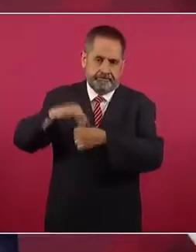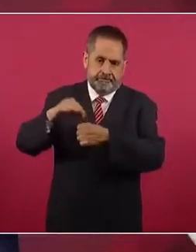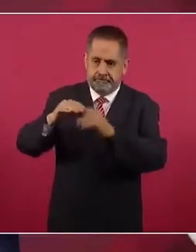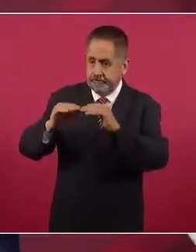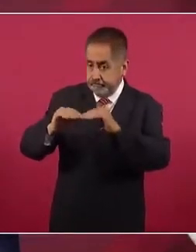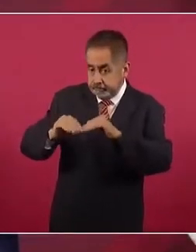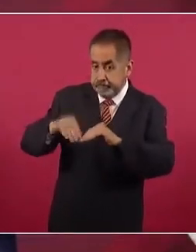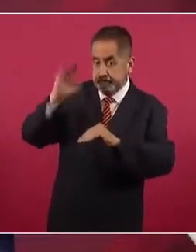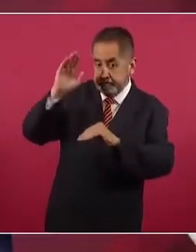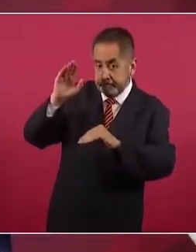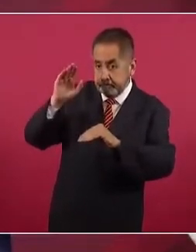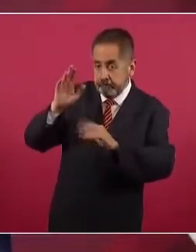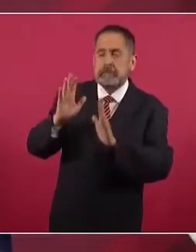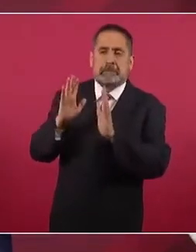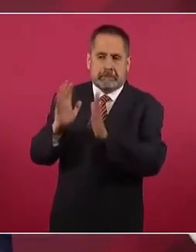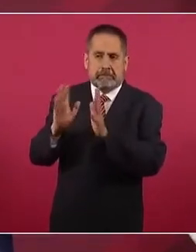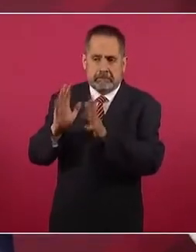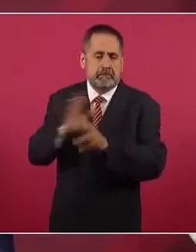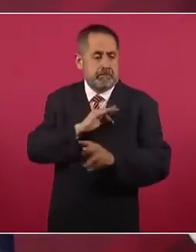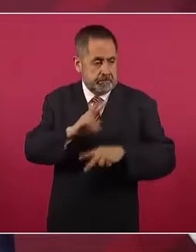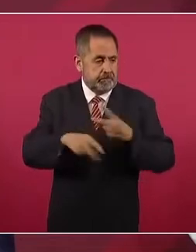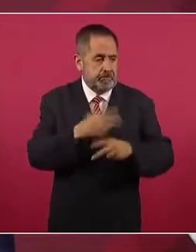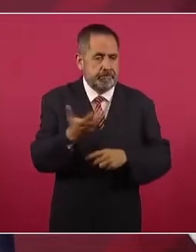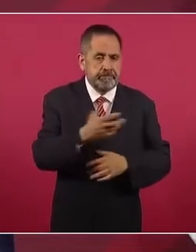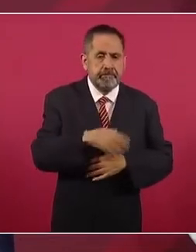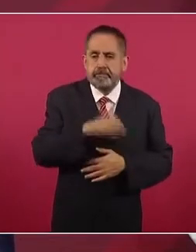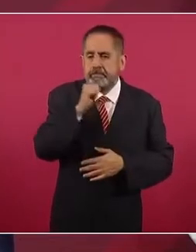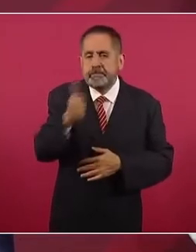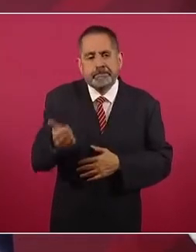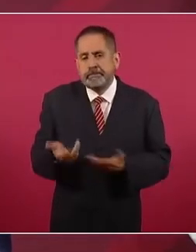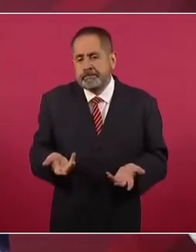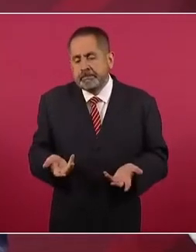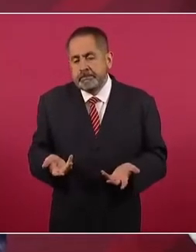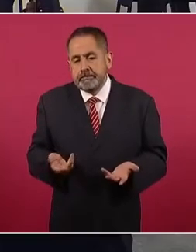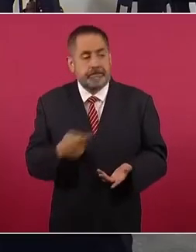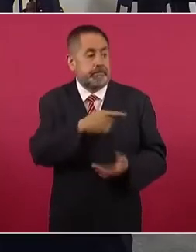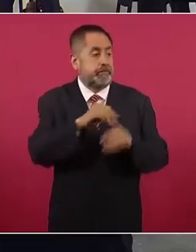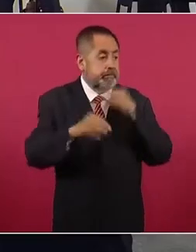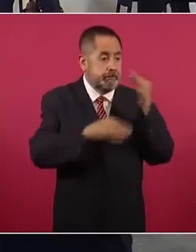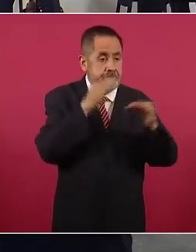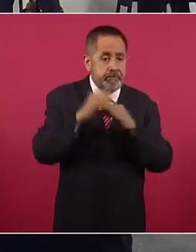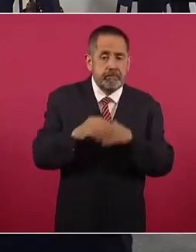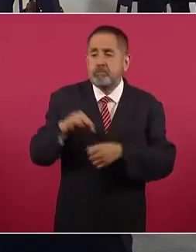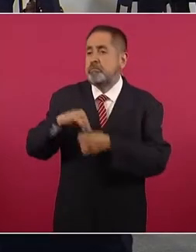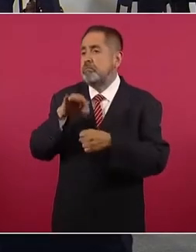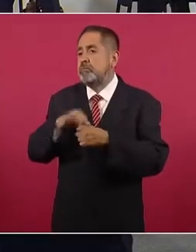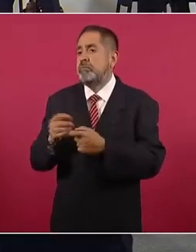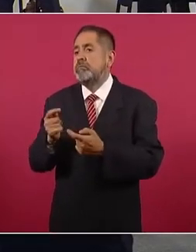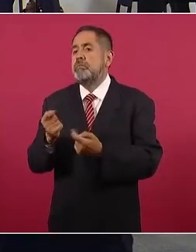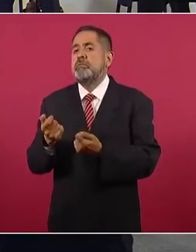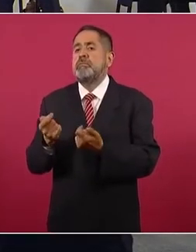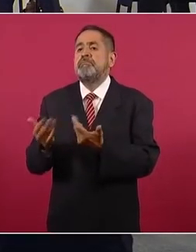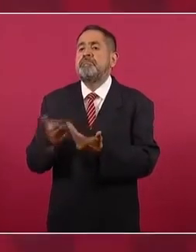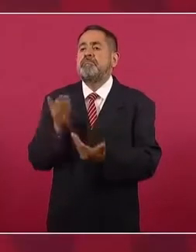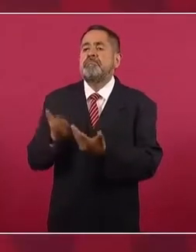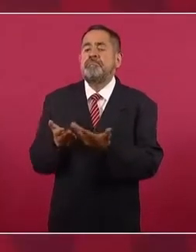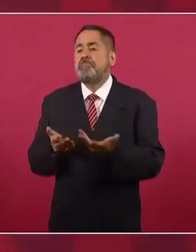o de participantes y no fuese una